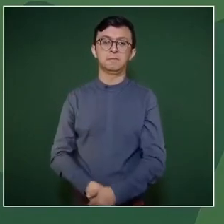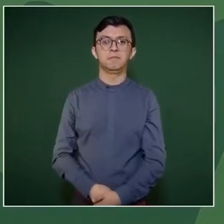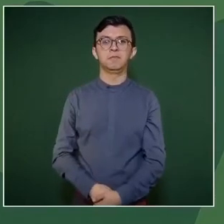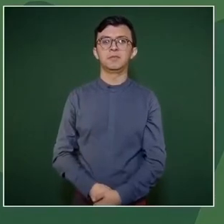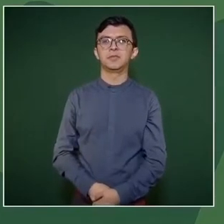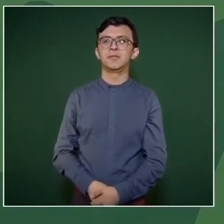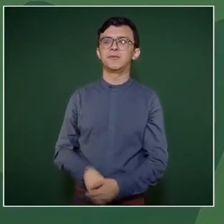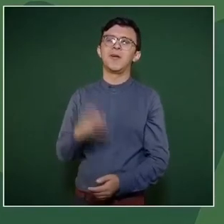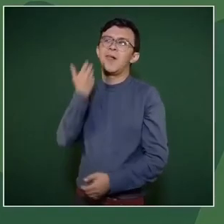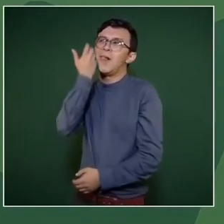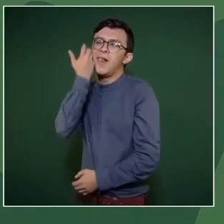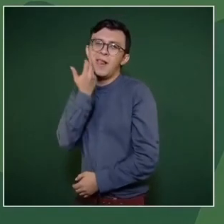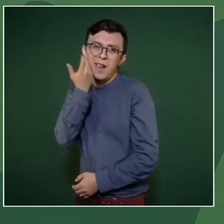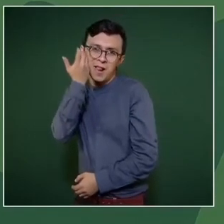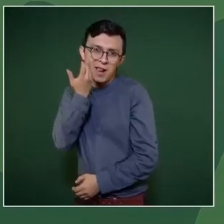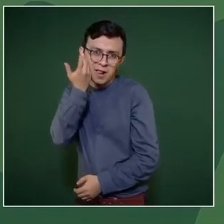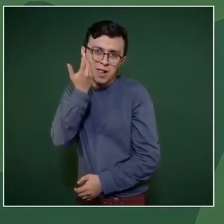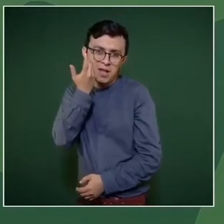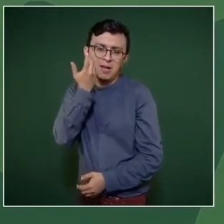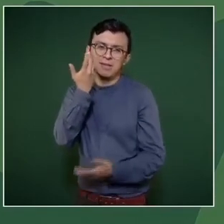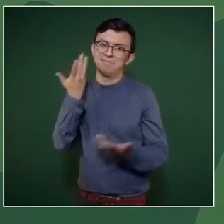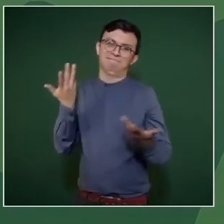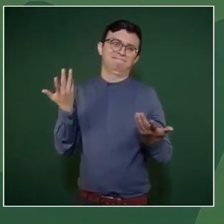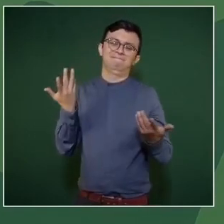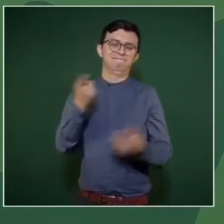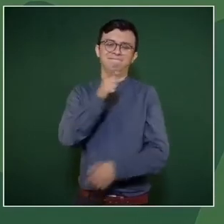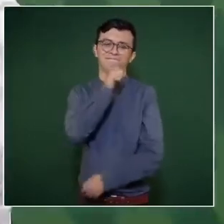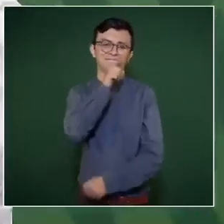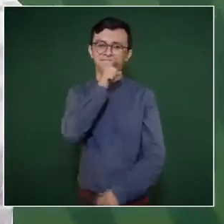lambiscón. Pues no,